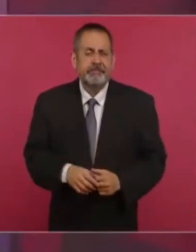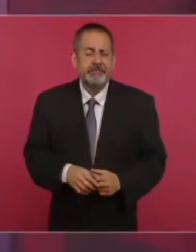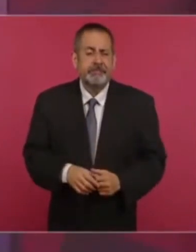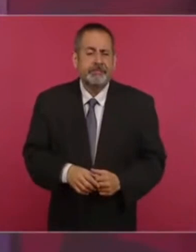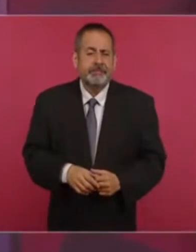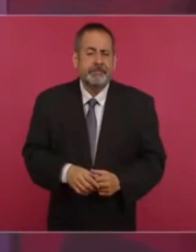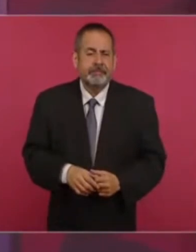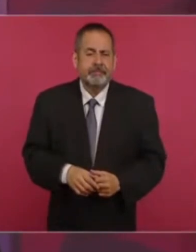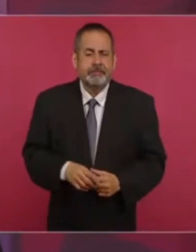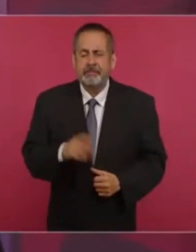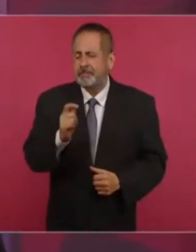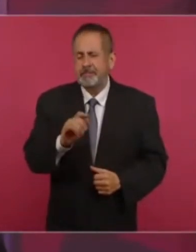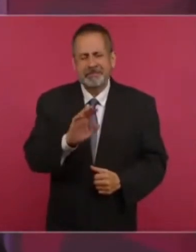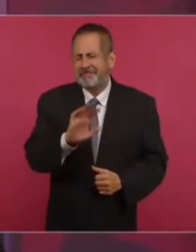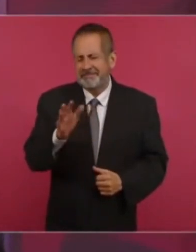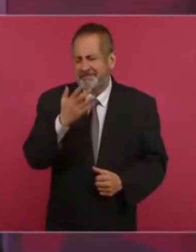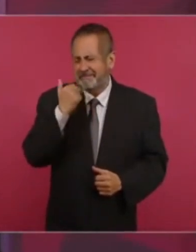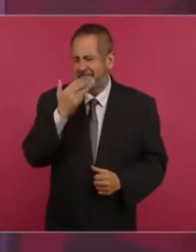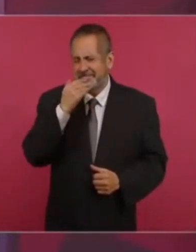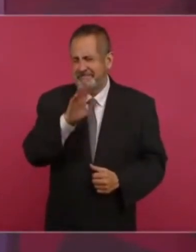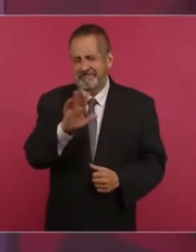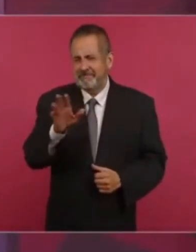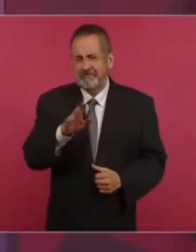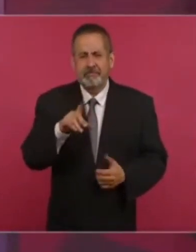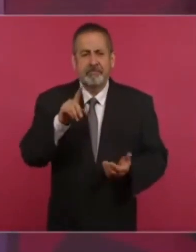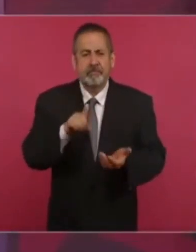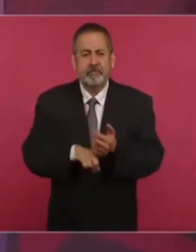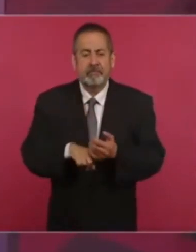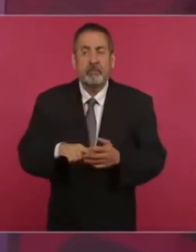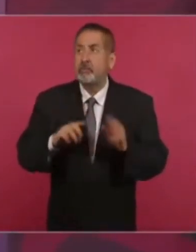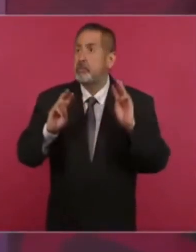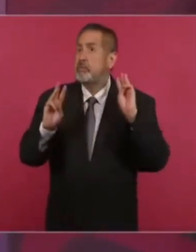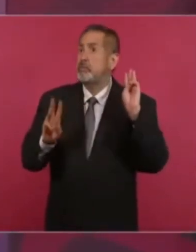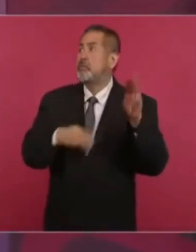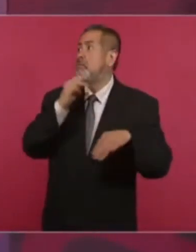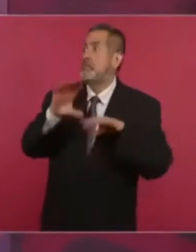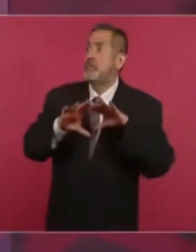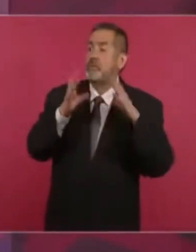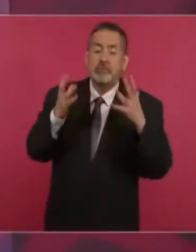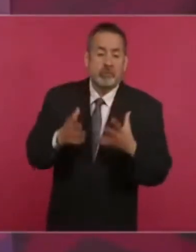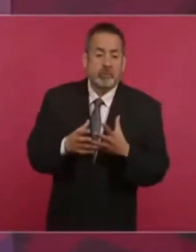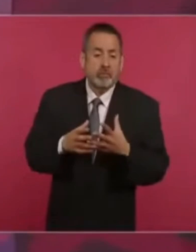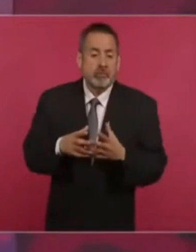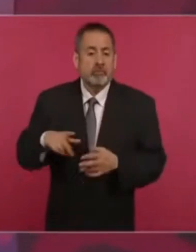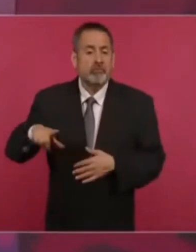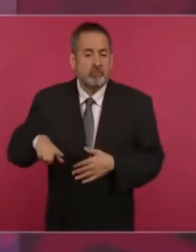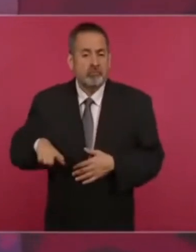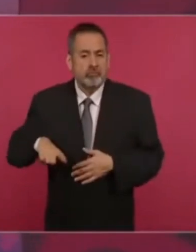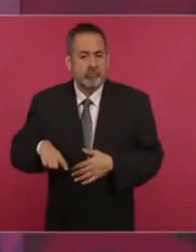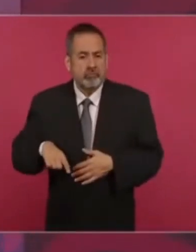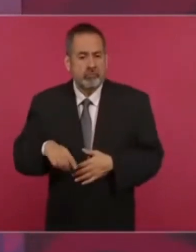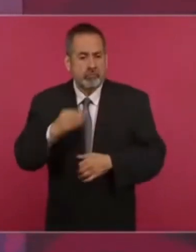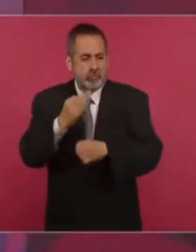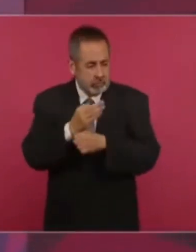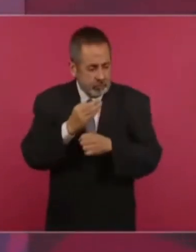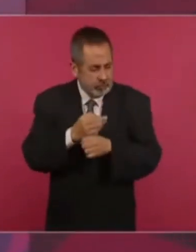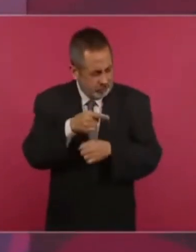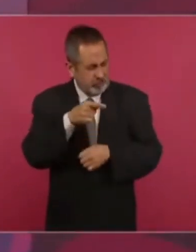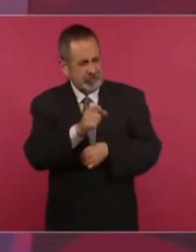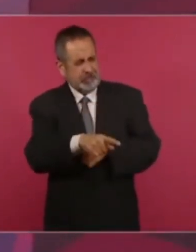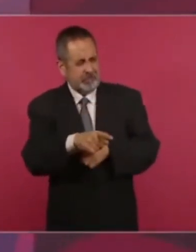no hay ningún gobierno en el mundo que un caso como este